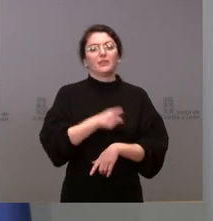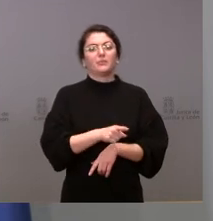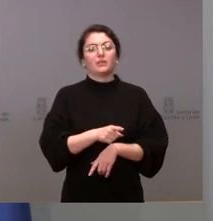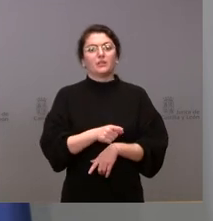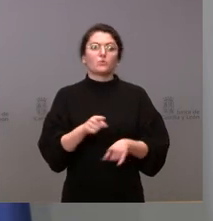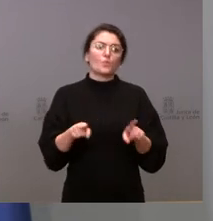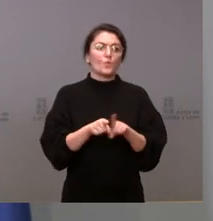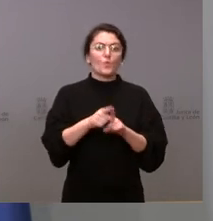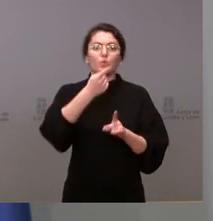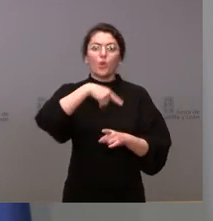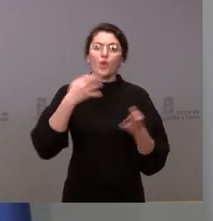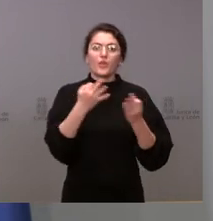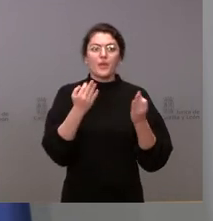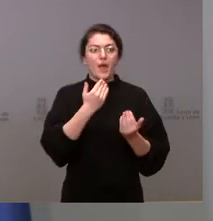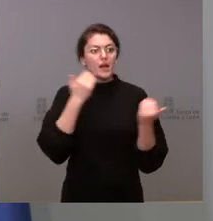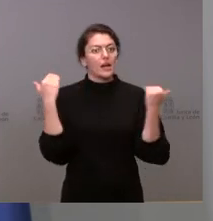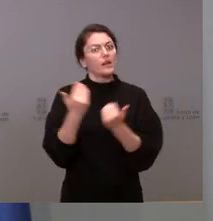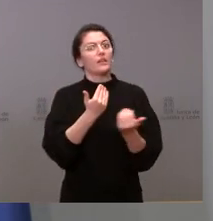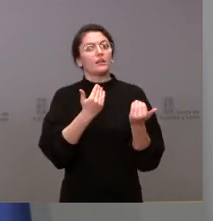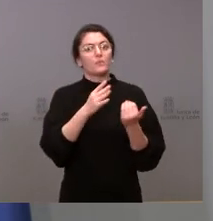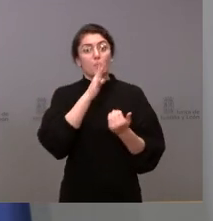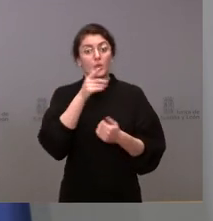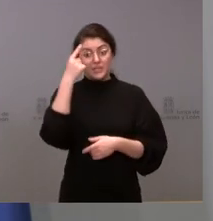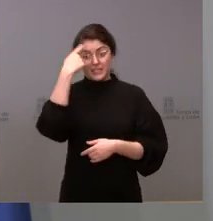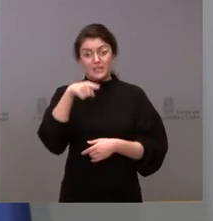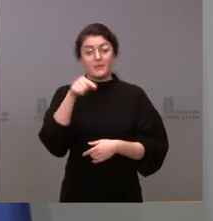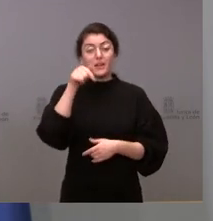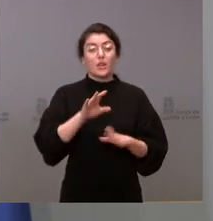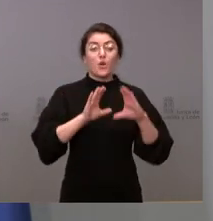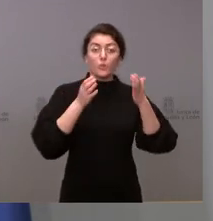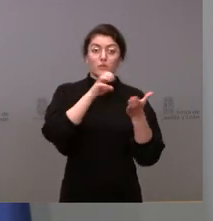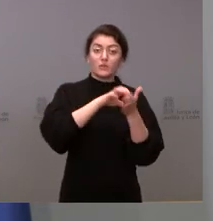Castilla y León como ustedes recordarán la Junta no decidió